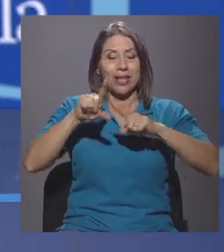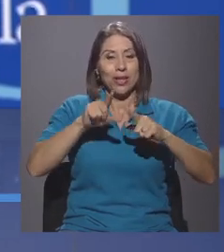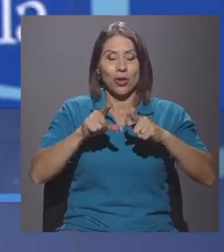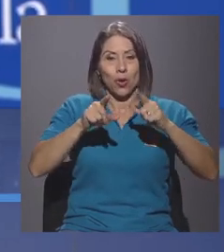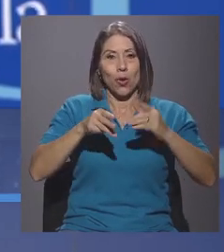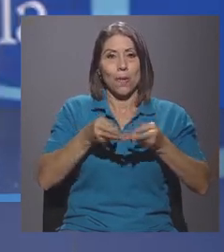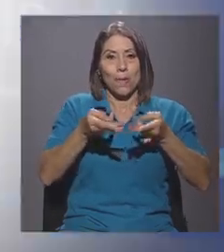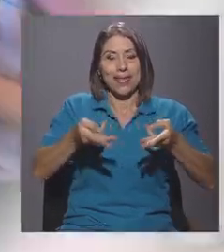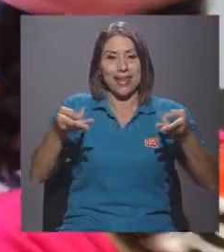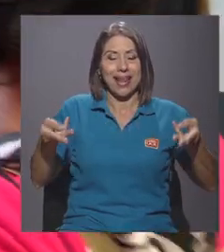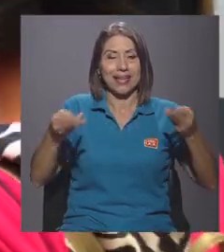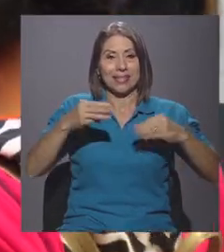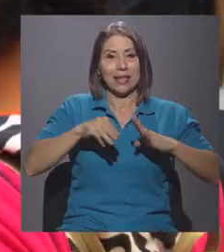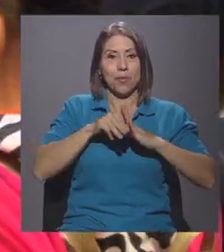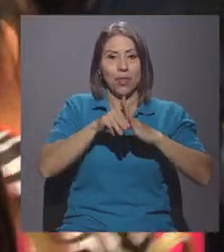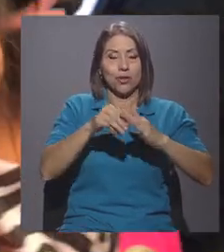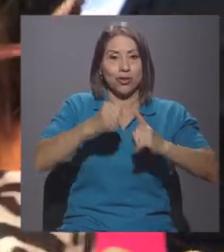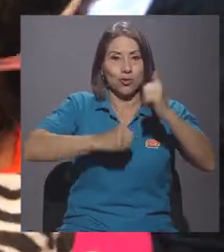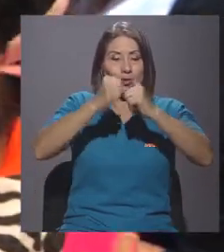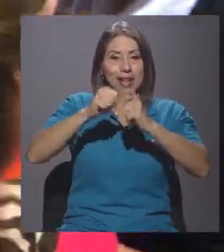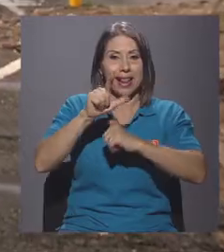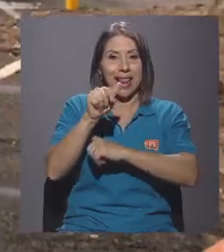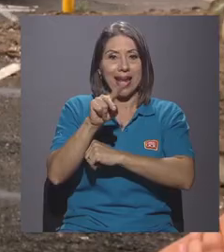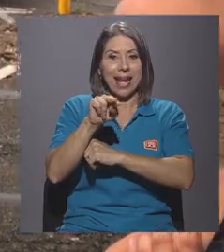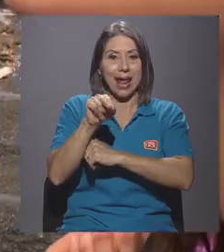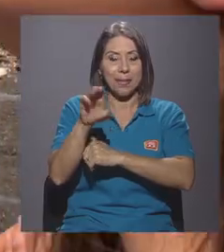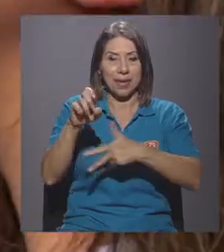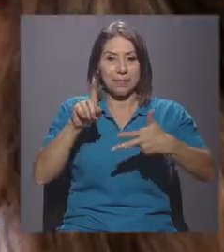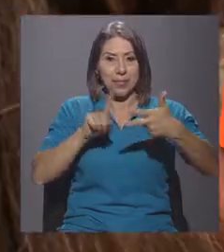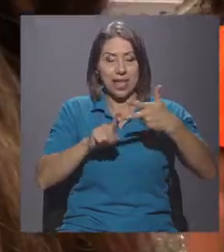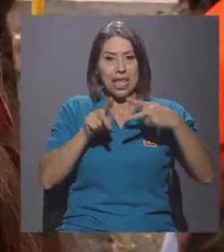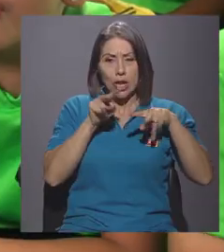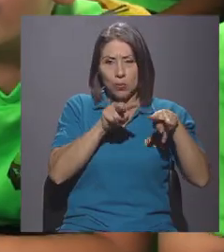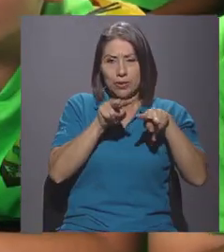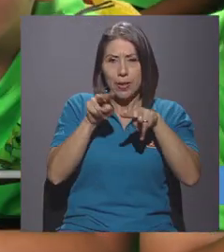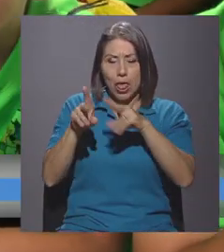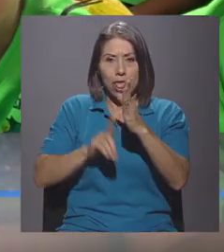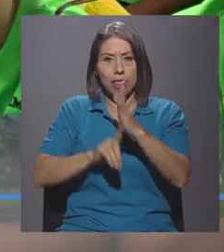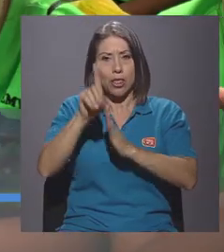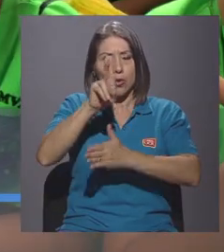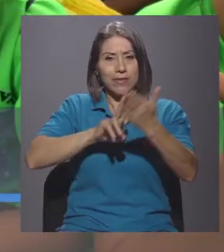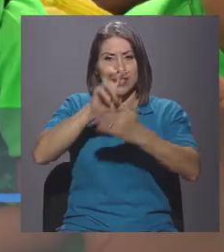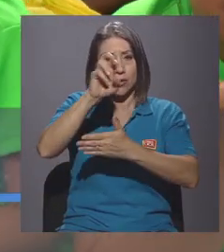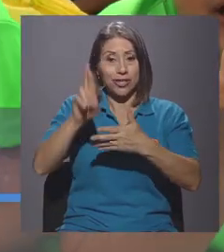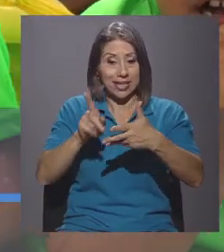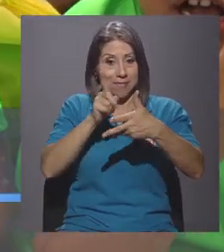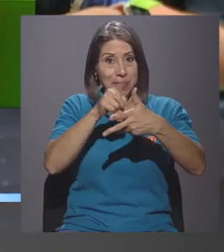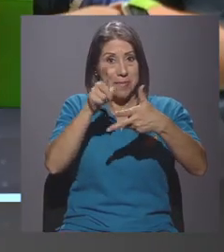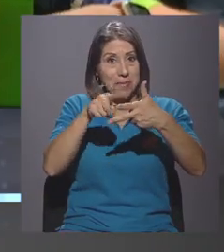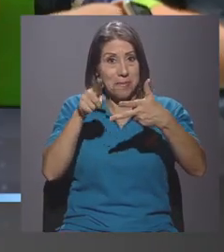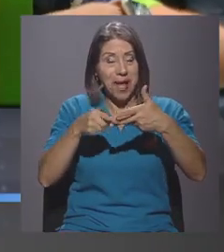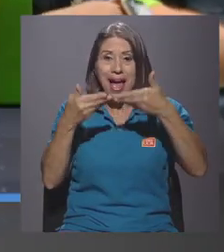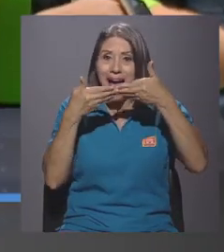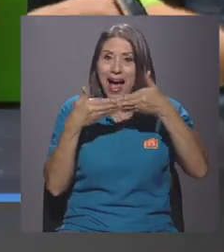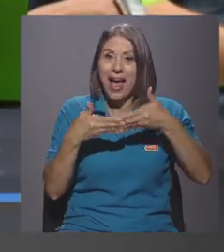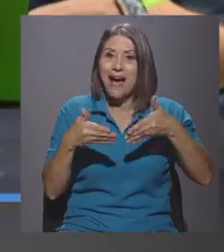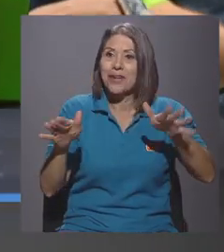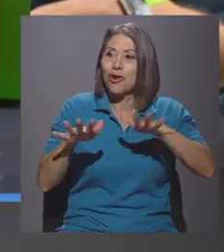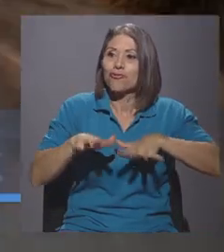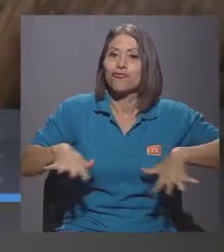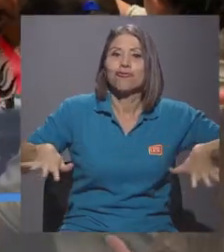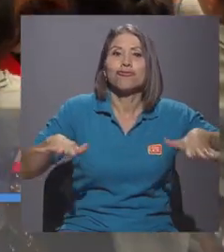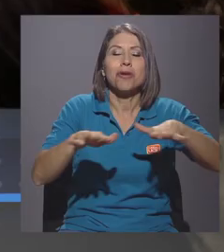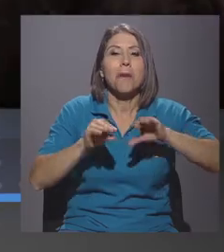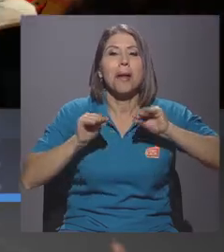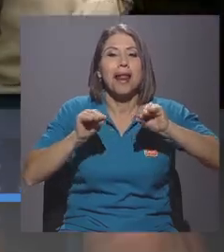Estructurales, la NAME, y el Observatorio del Desarrollo de la Universidad de Costa Rica, abrieron un singular espacio para la